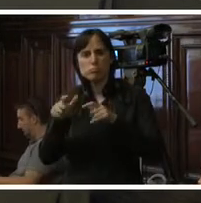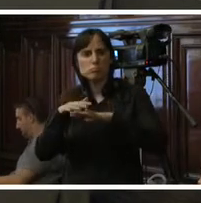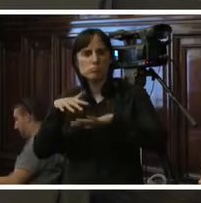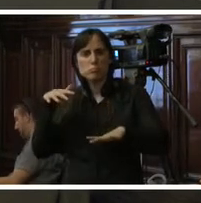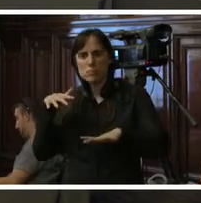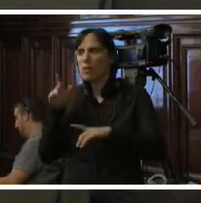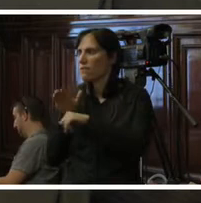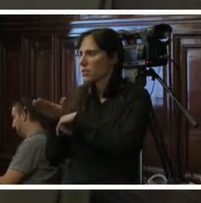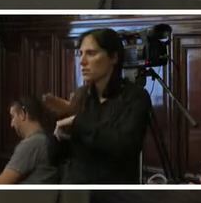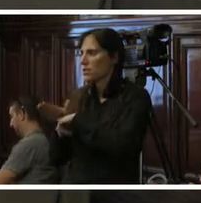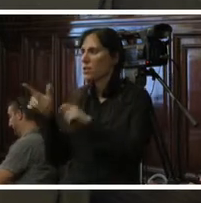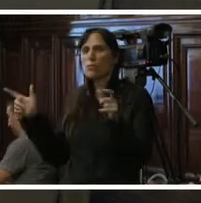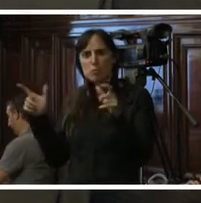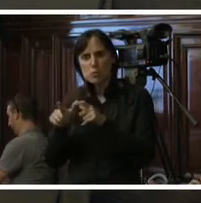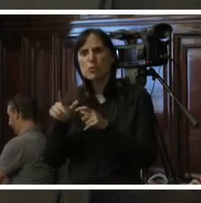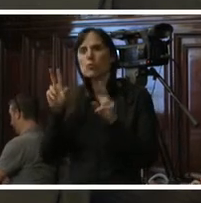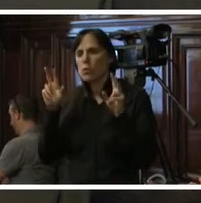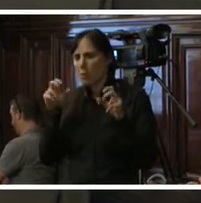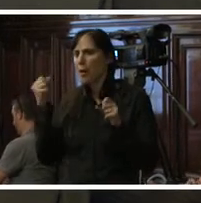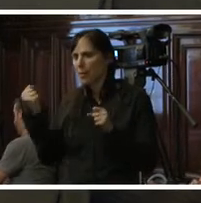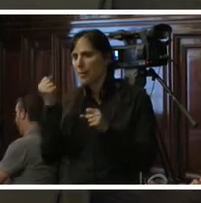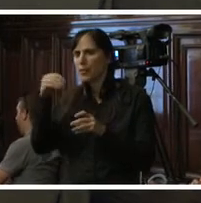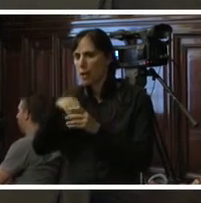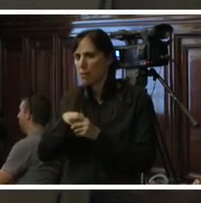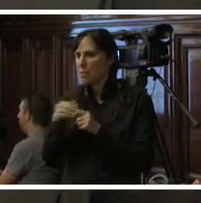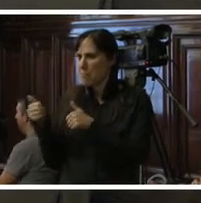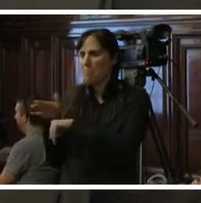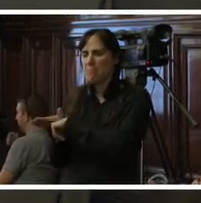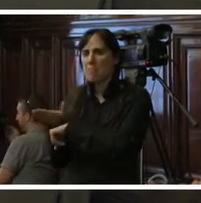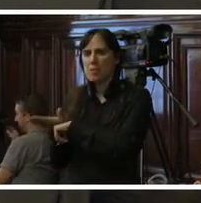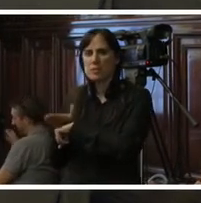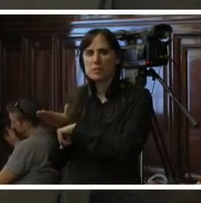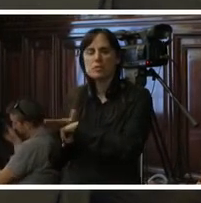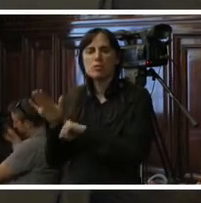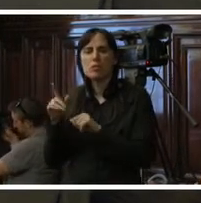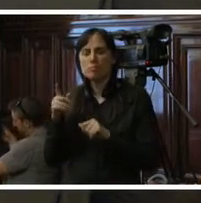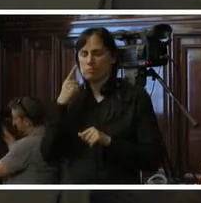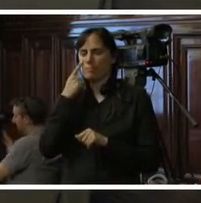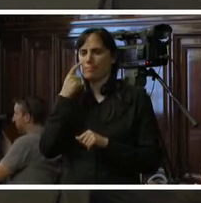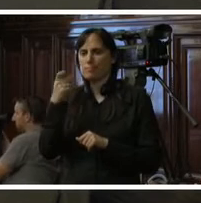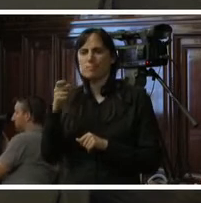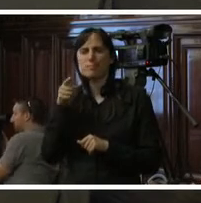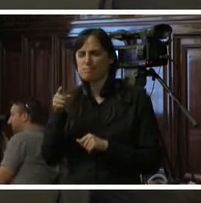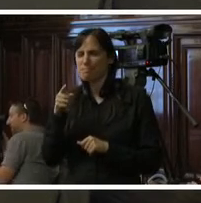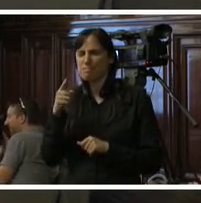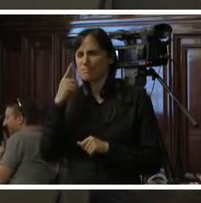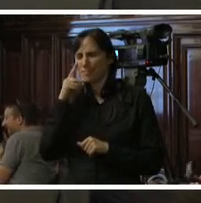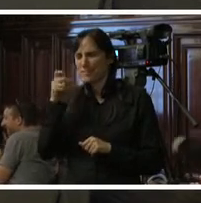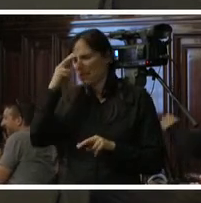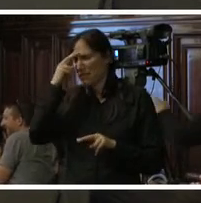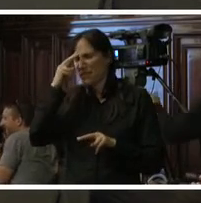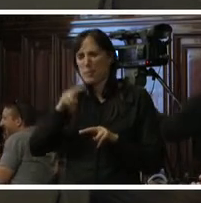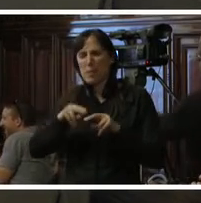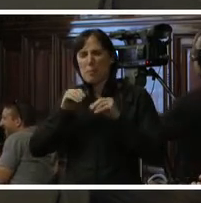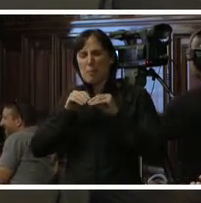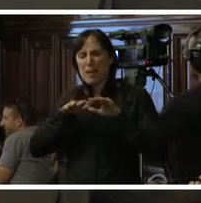felicitar a la comisión por decidir incluirla en el periodo de sesiones porque da cuenta de una epidemia que